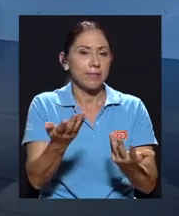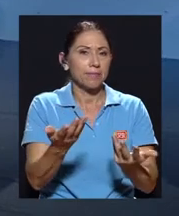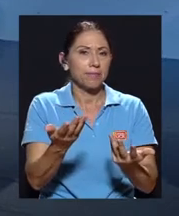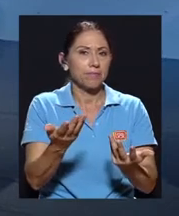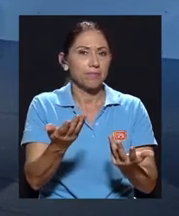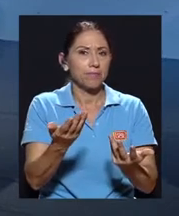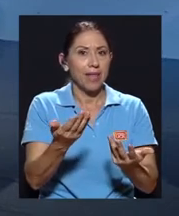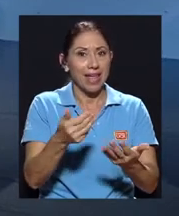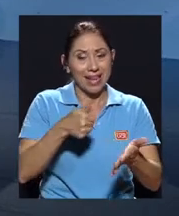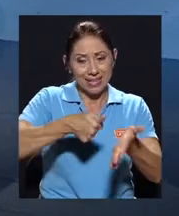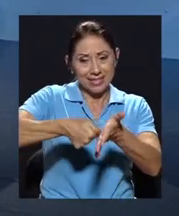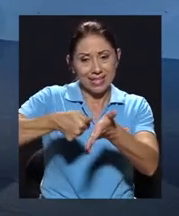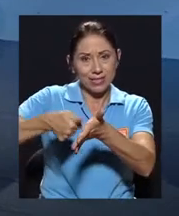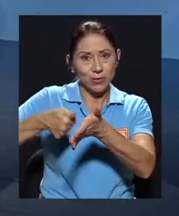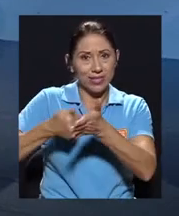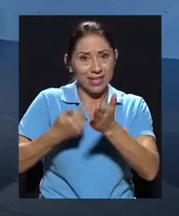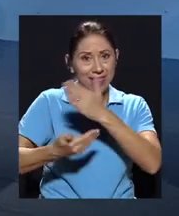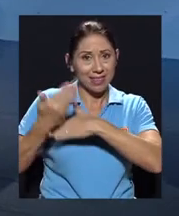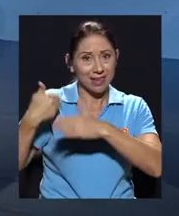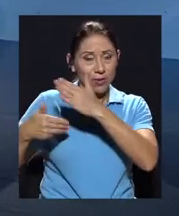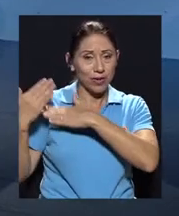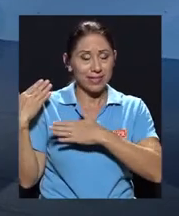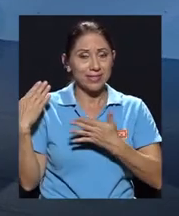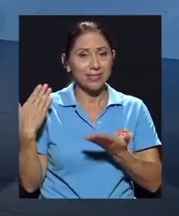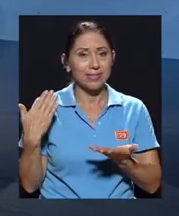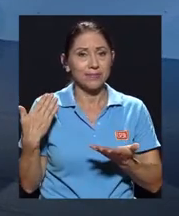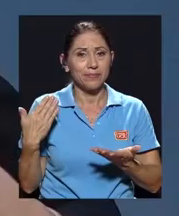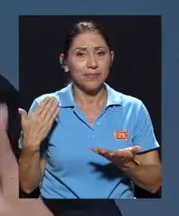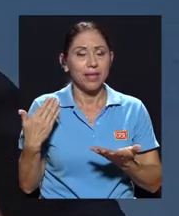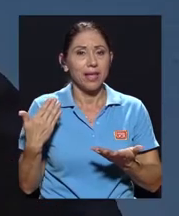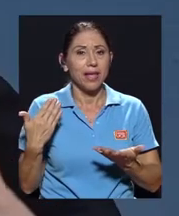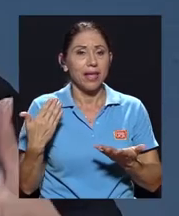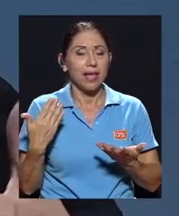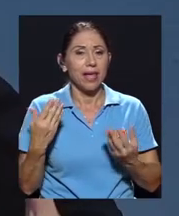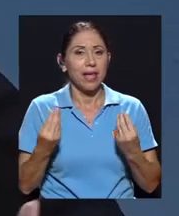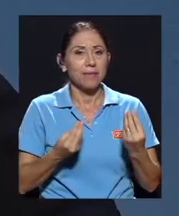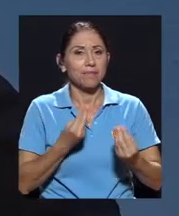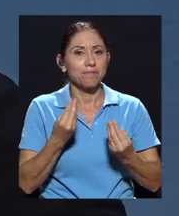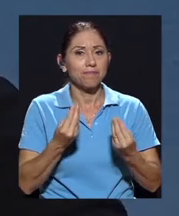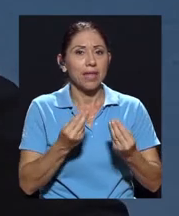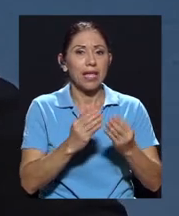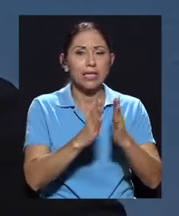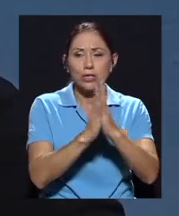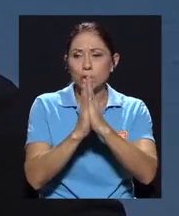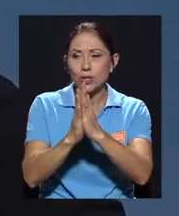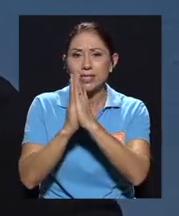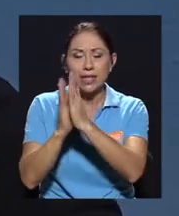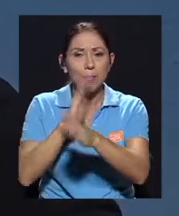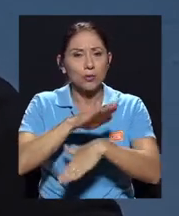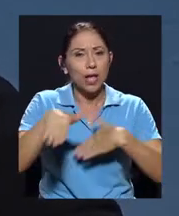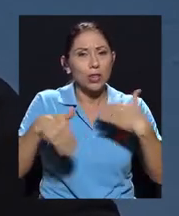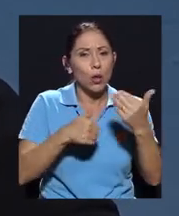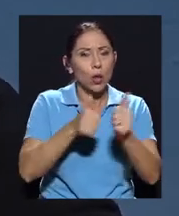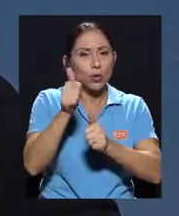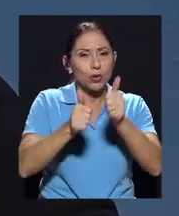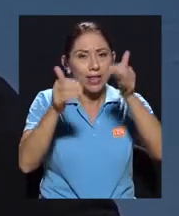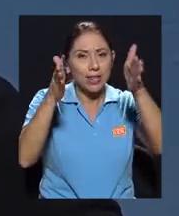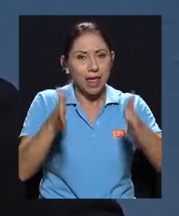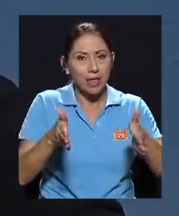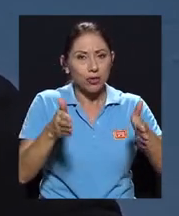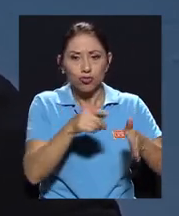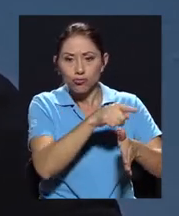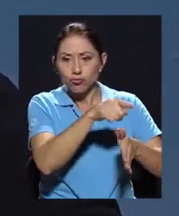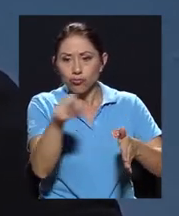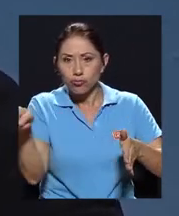en las elecciones anteriores, les solicitamos a todos los candidatos un compromiso